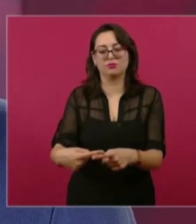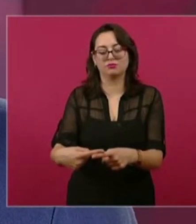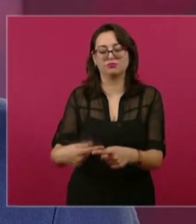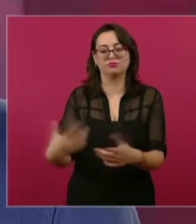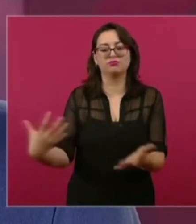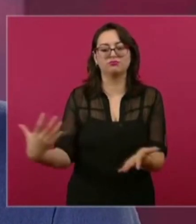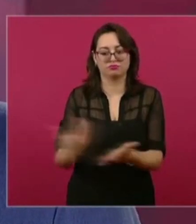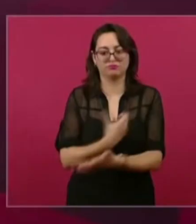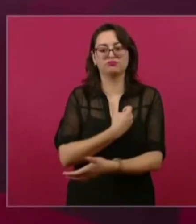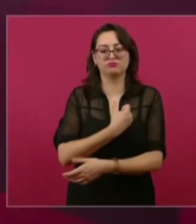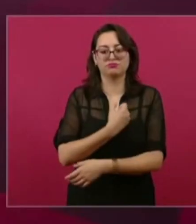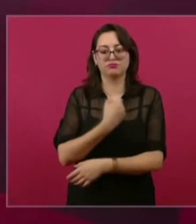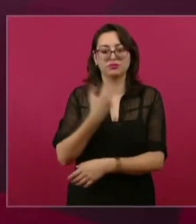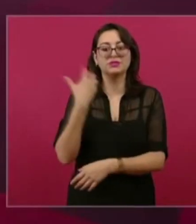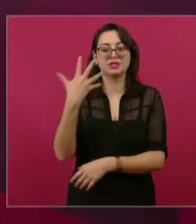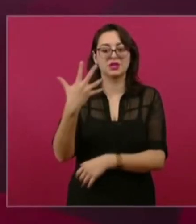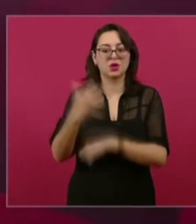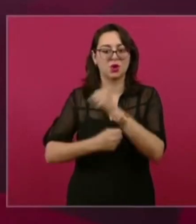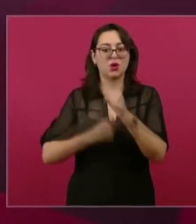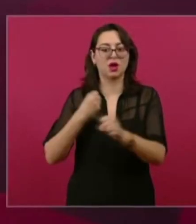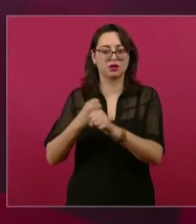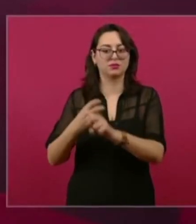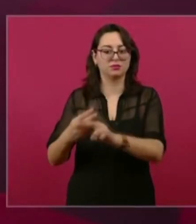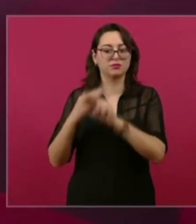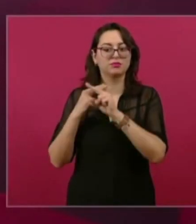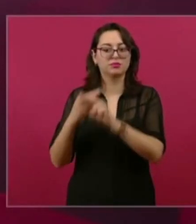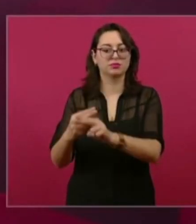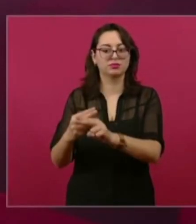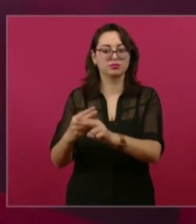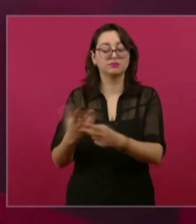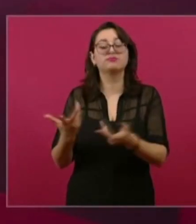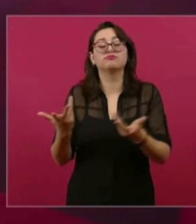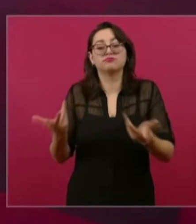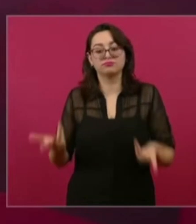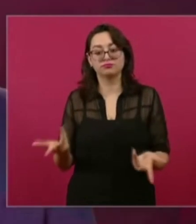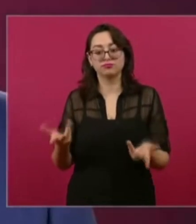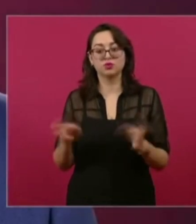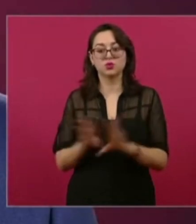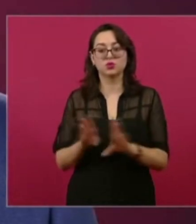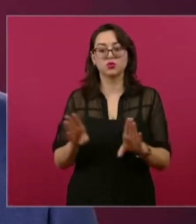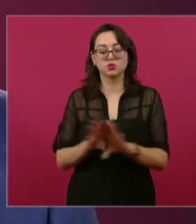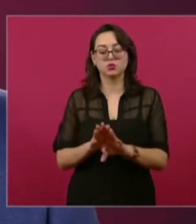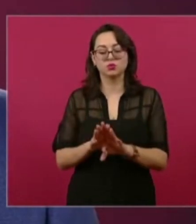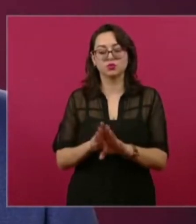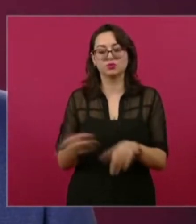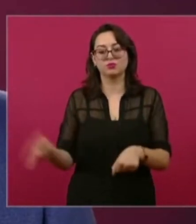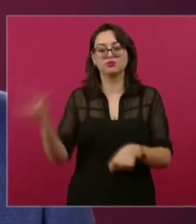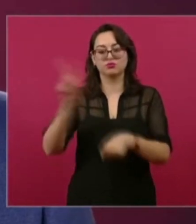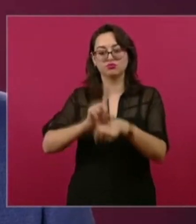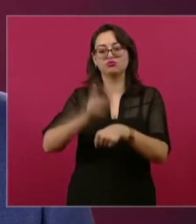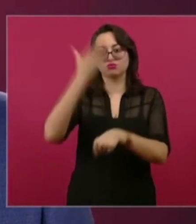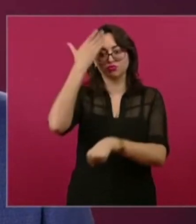vamos a conmemorar ese día